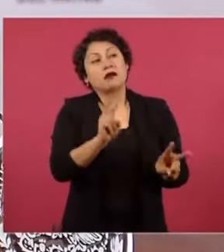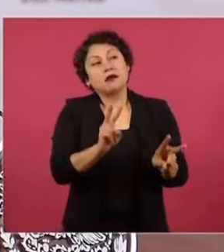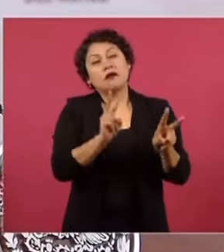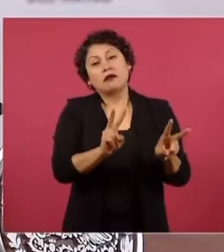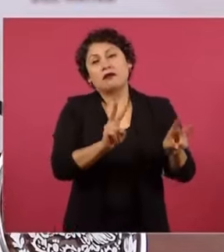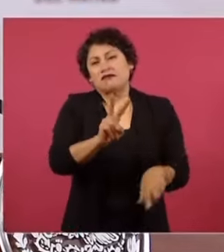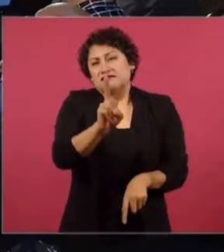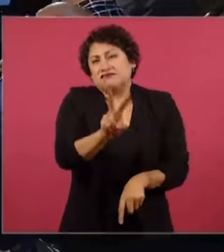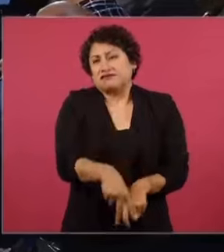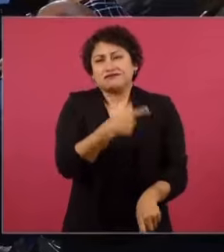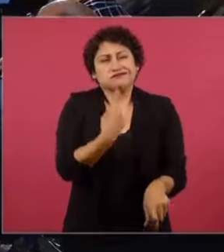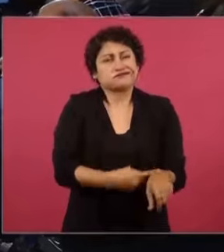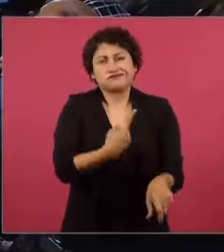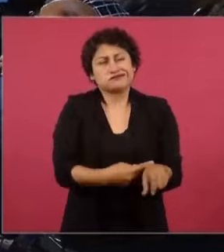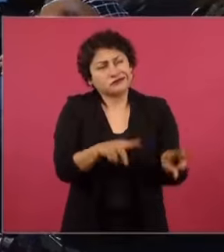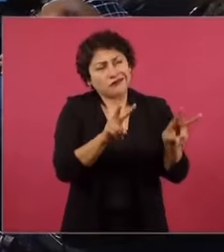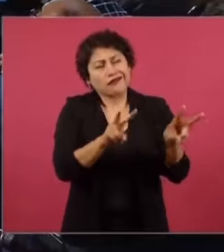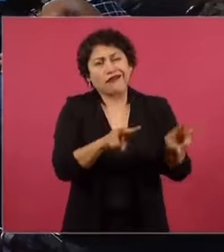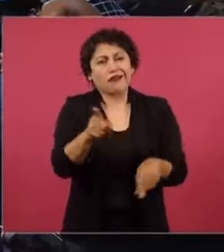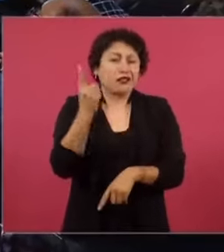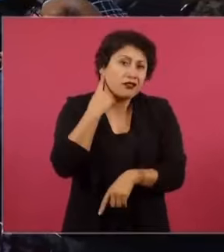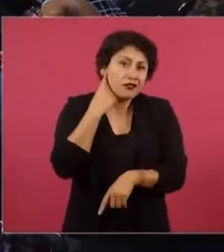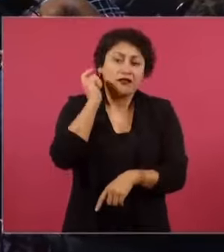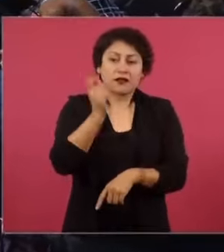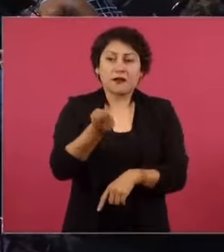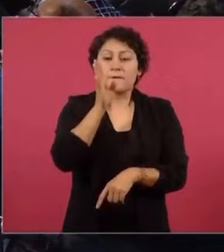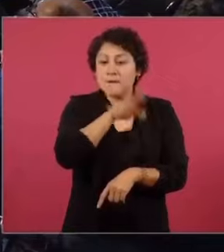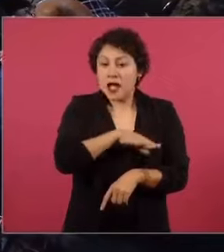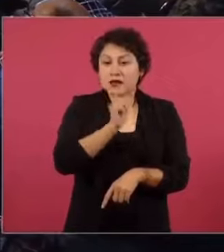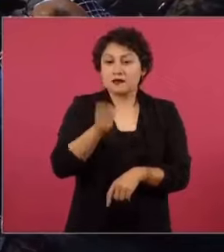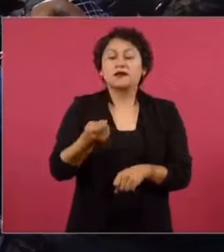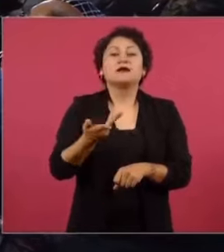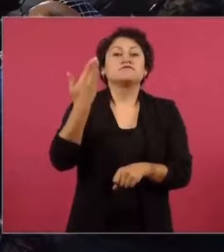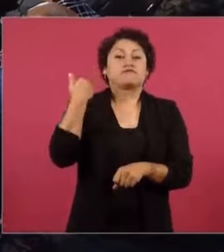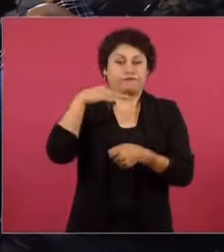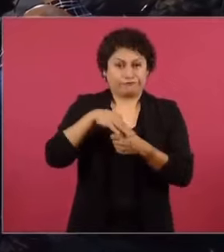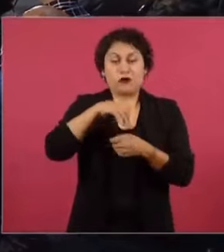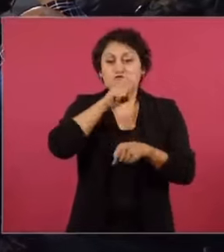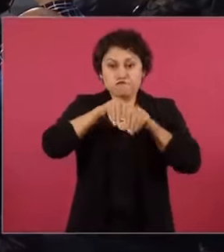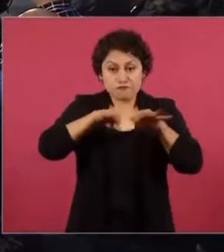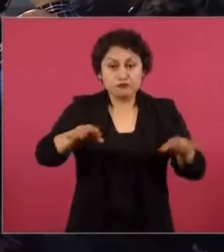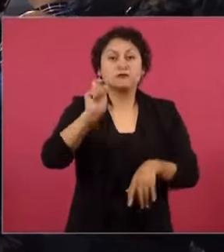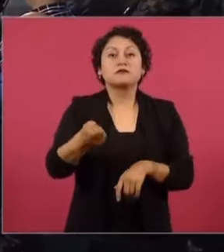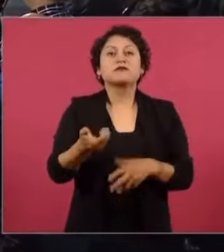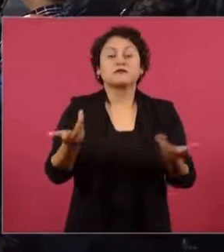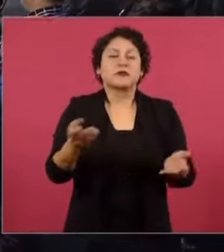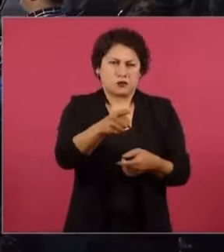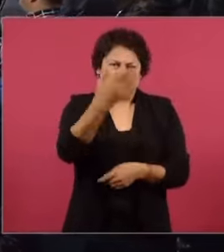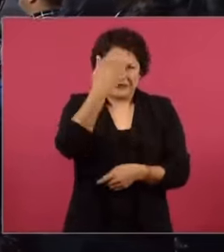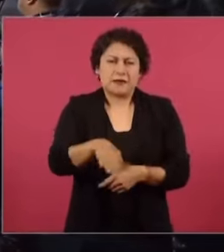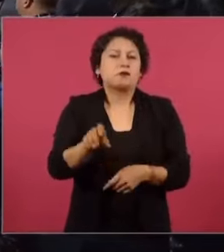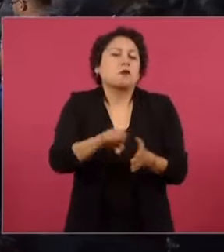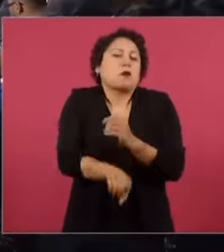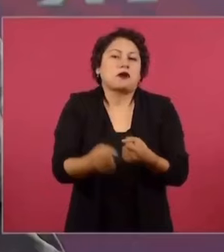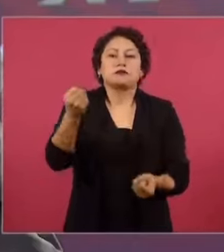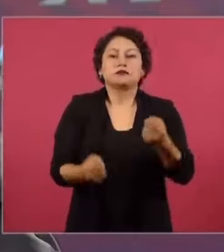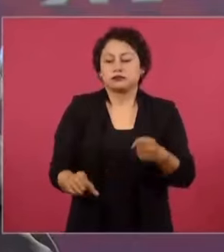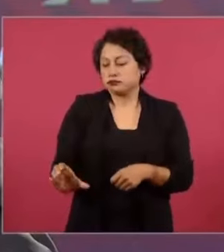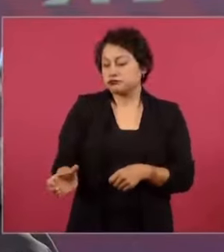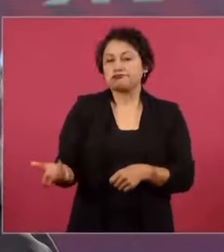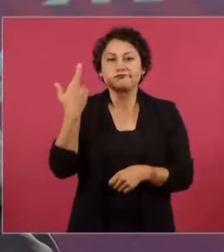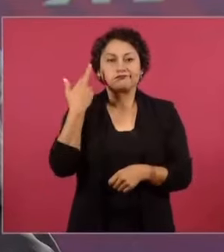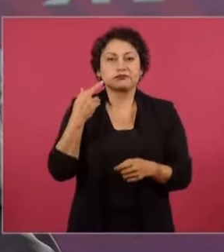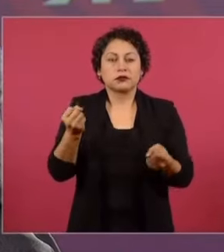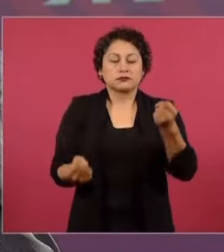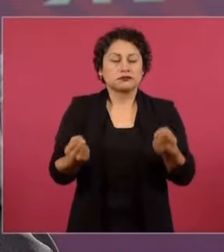lo que se escuchaba en la radio durante la campaña pasada. Podían ustedes ir en un automóvil escuchando un noticiero y todo era en